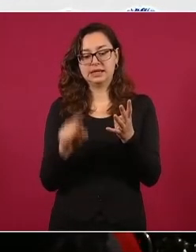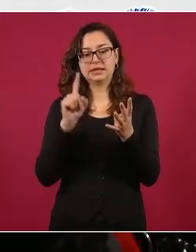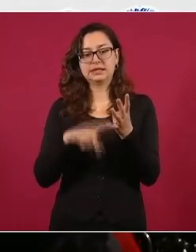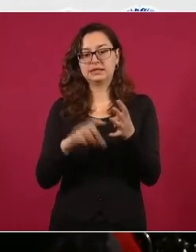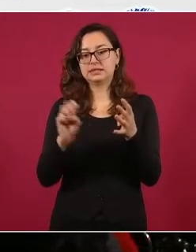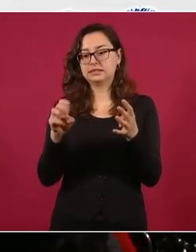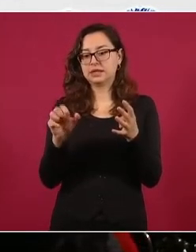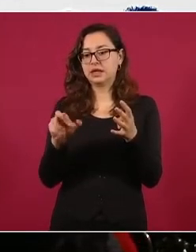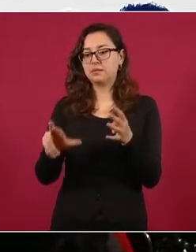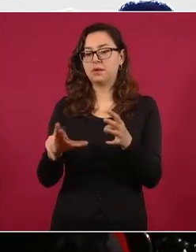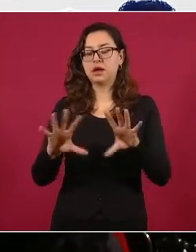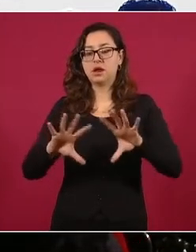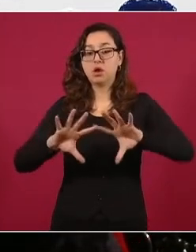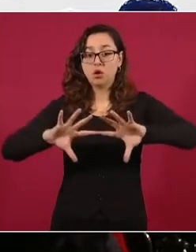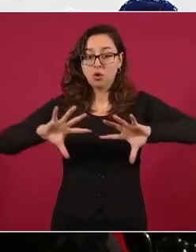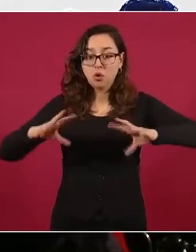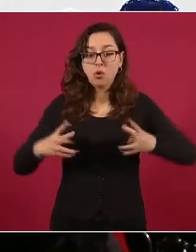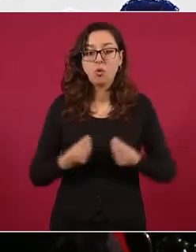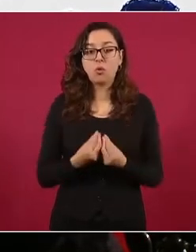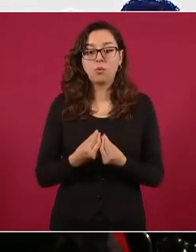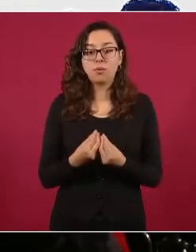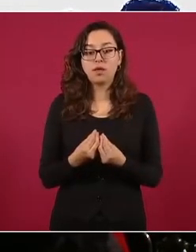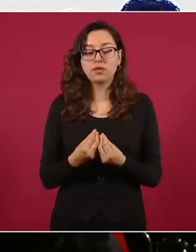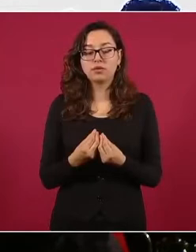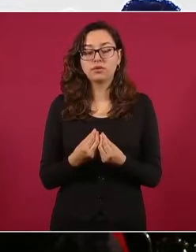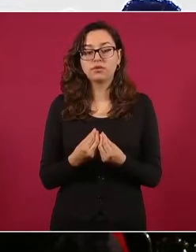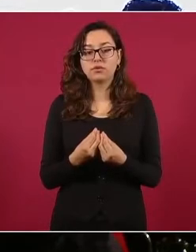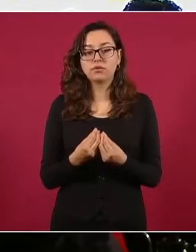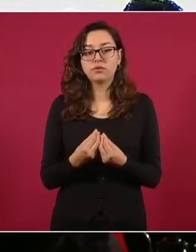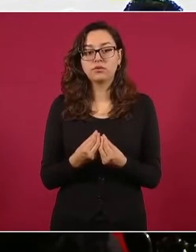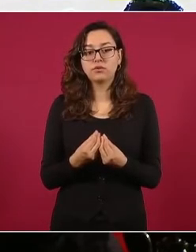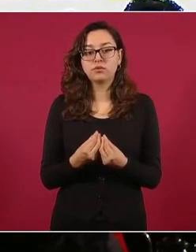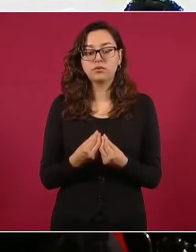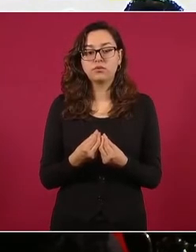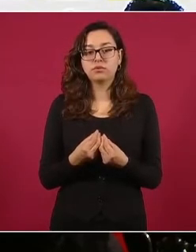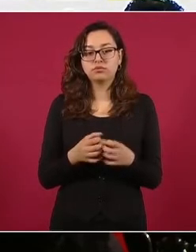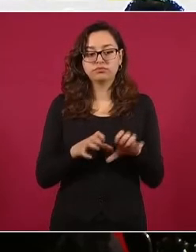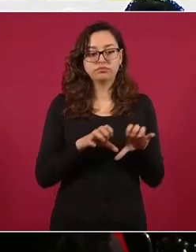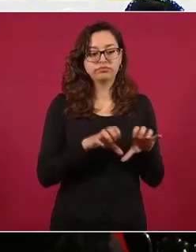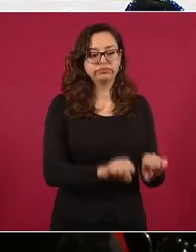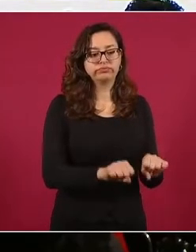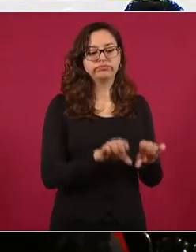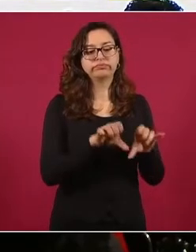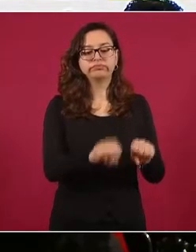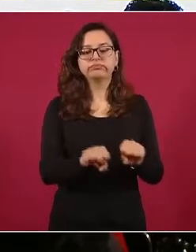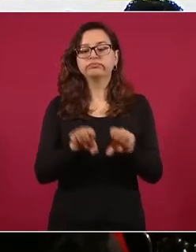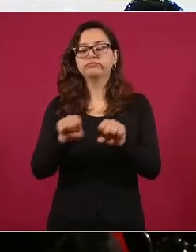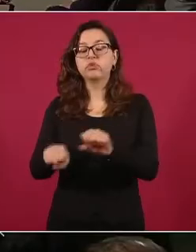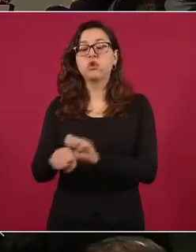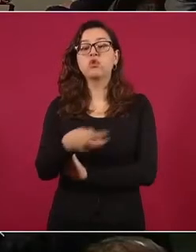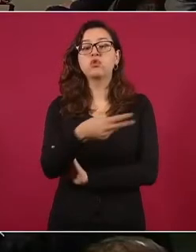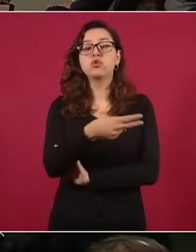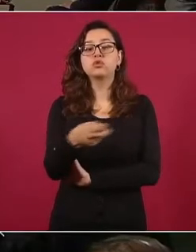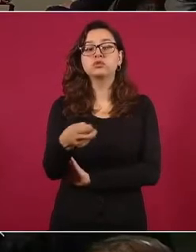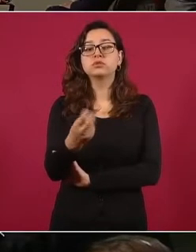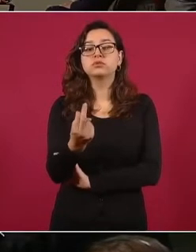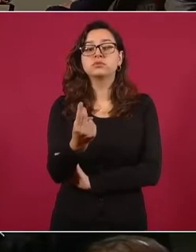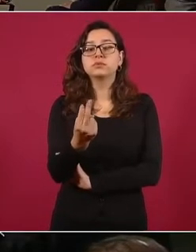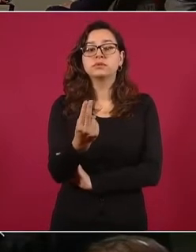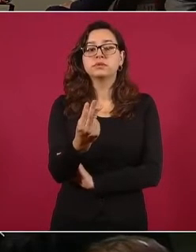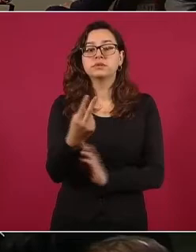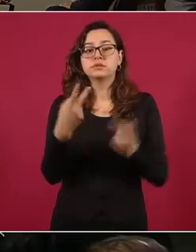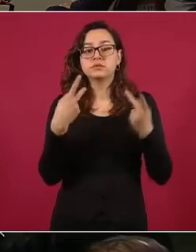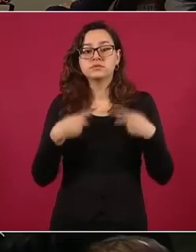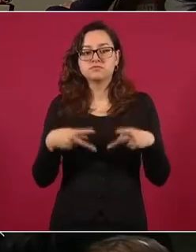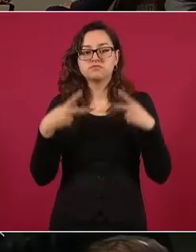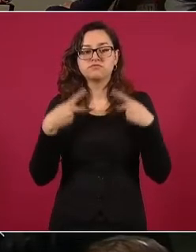hay un total al día de hoy, siguiente, de 225 generadores de violencia